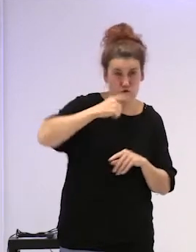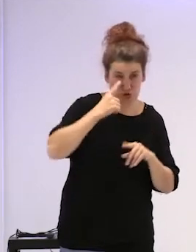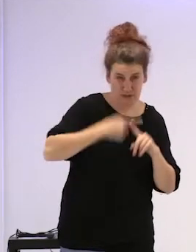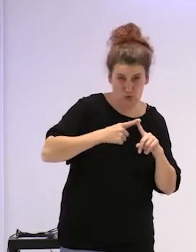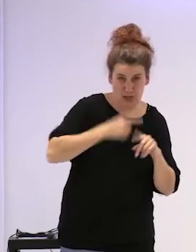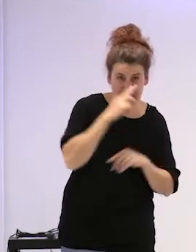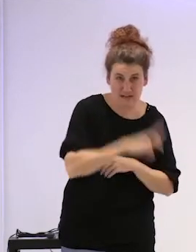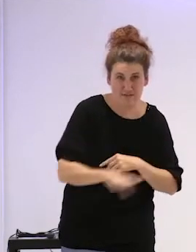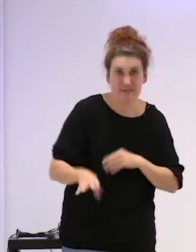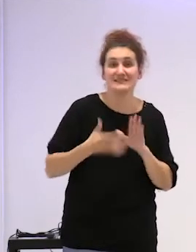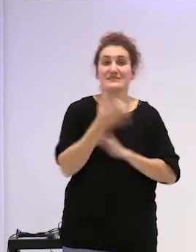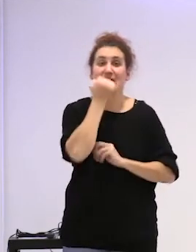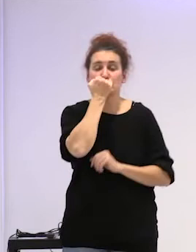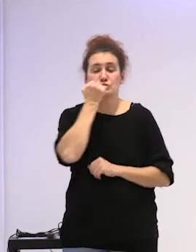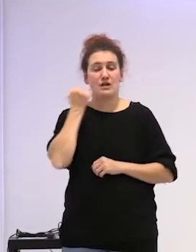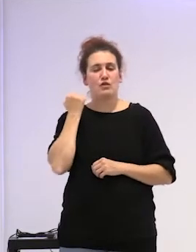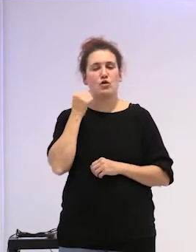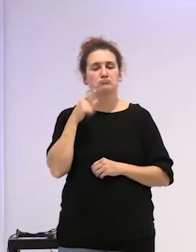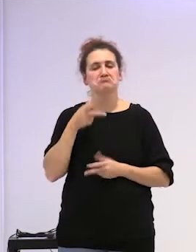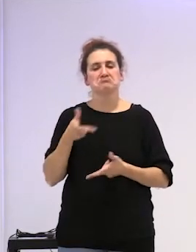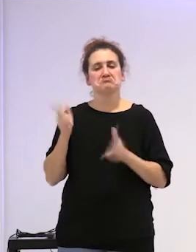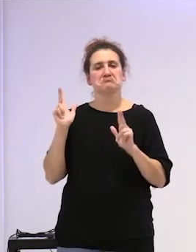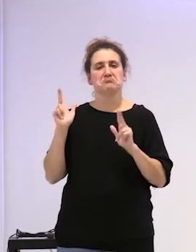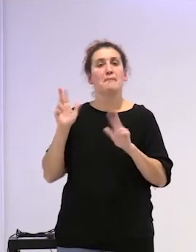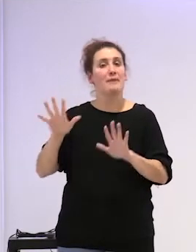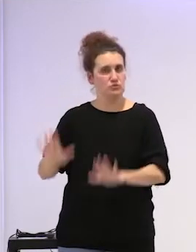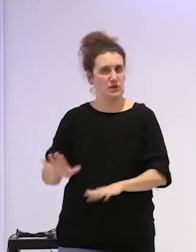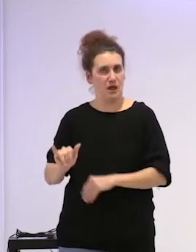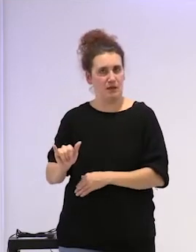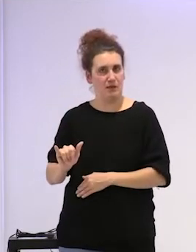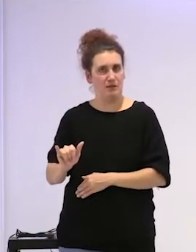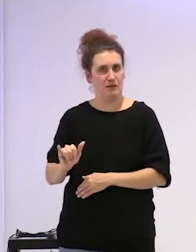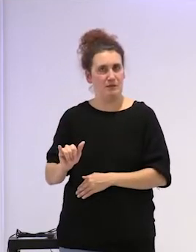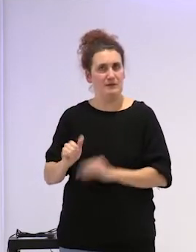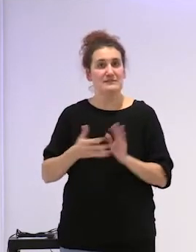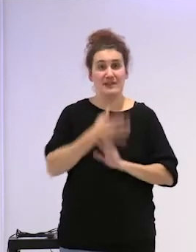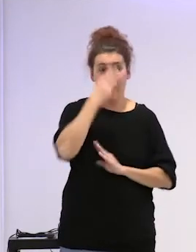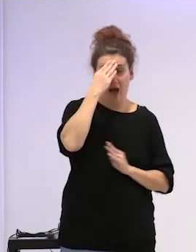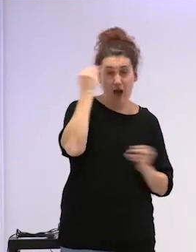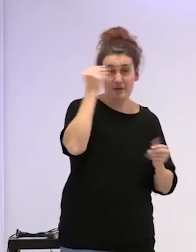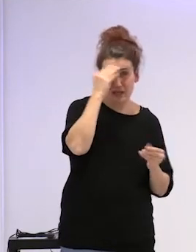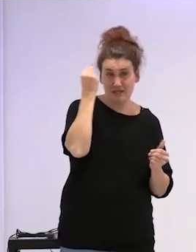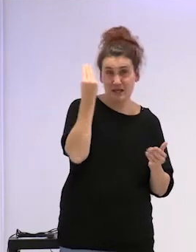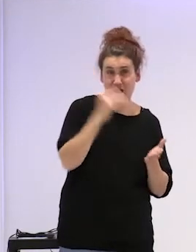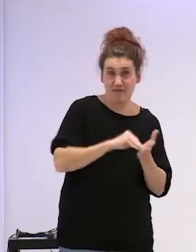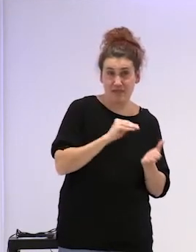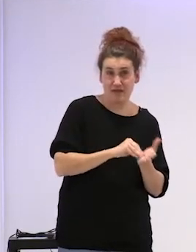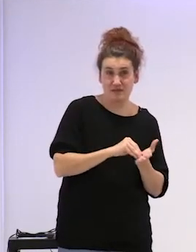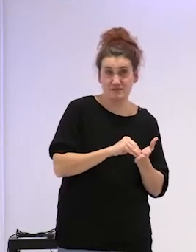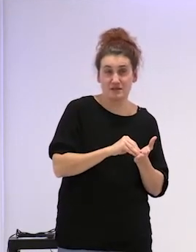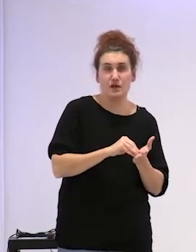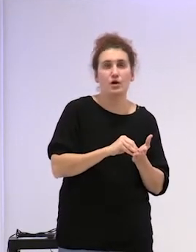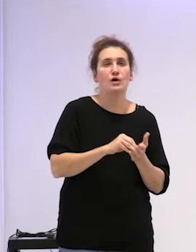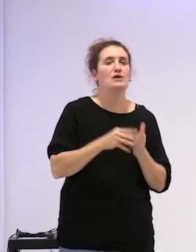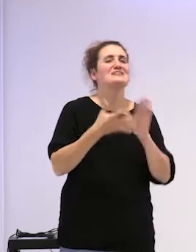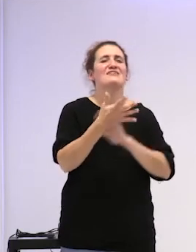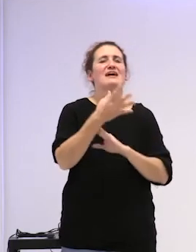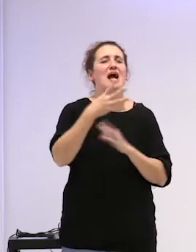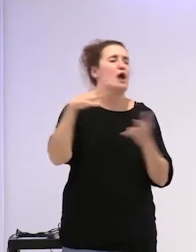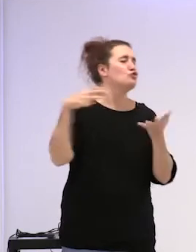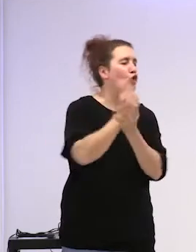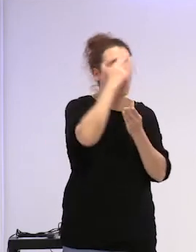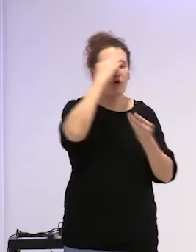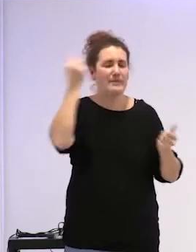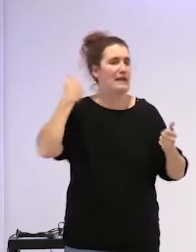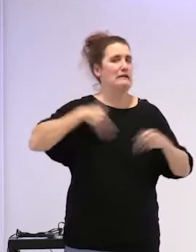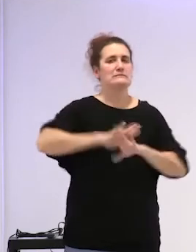silencio es inconsciente pero está es decir la amnesia muchas veces no es olvidarlo todo y ya está